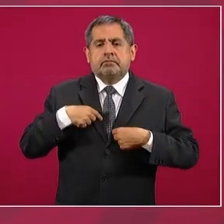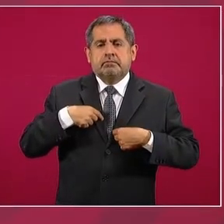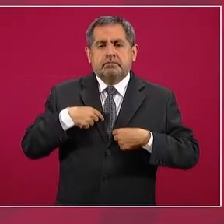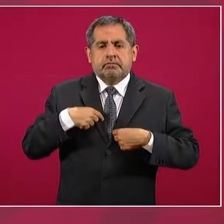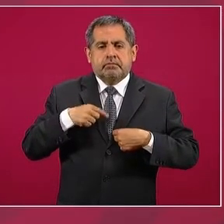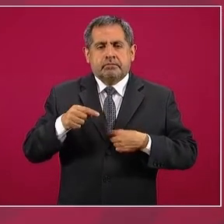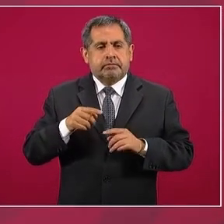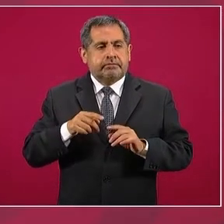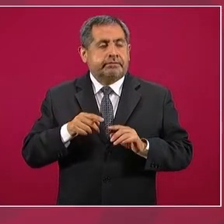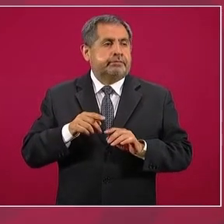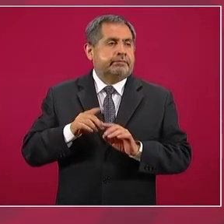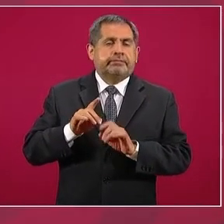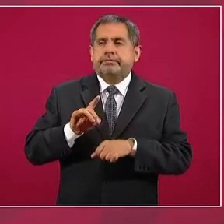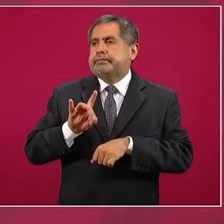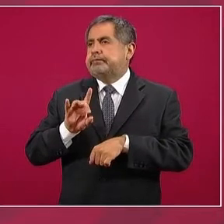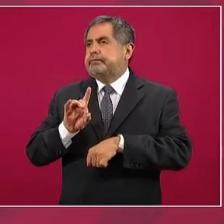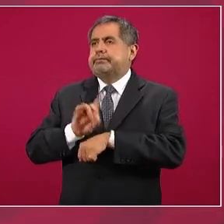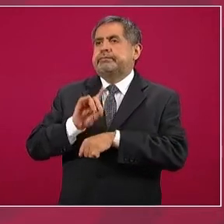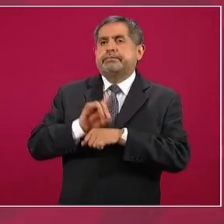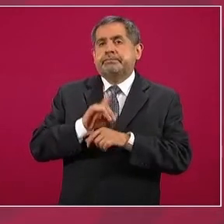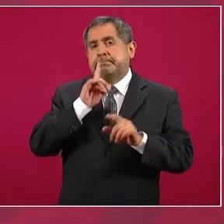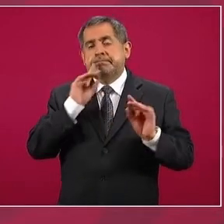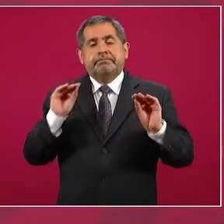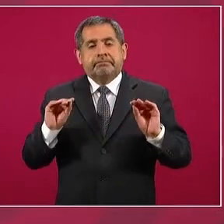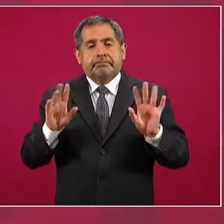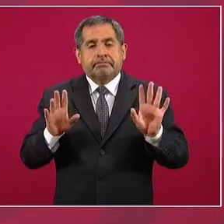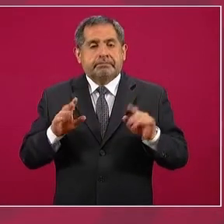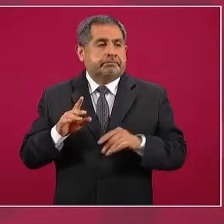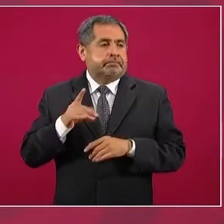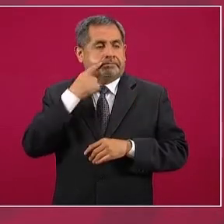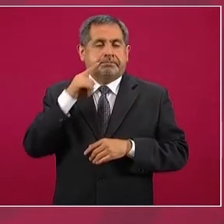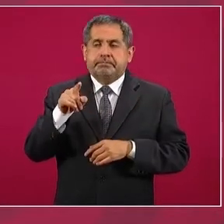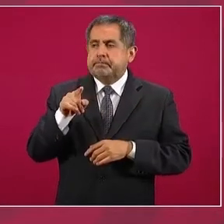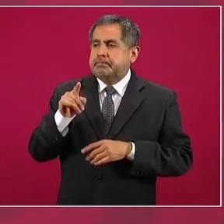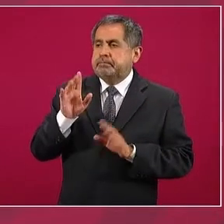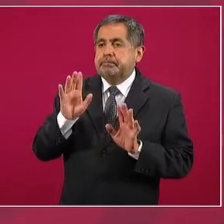florero, no estamos aquí de adorno.